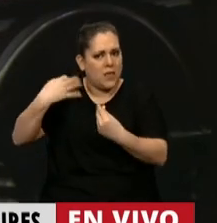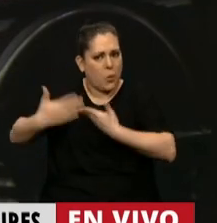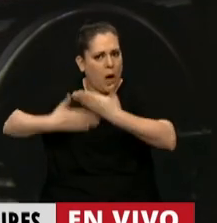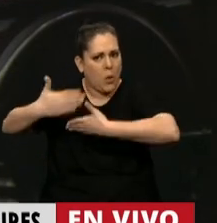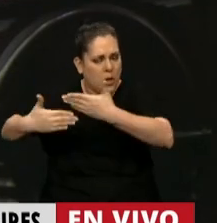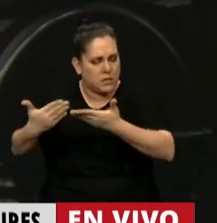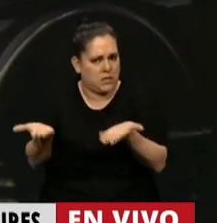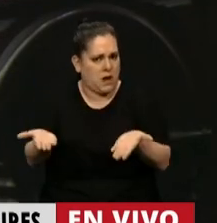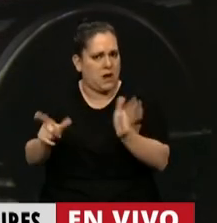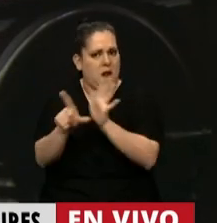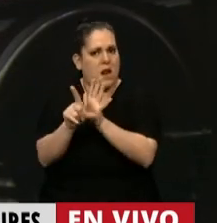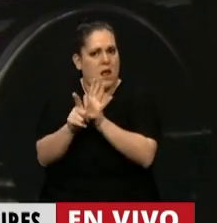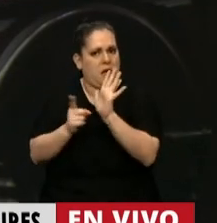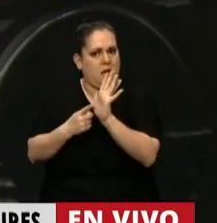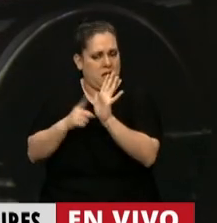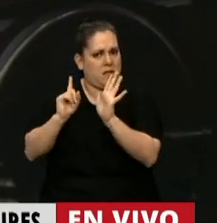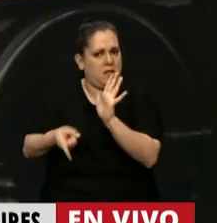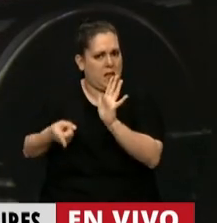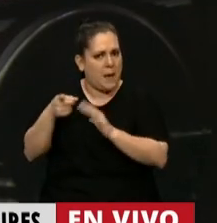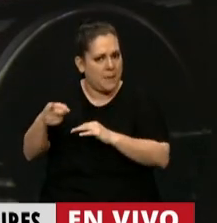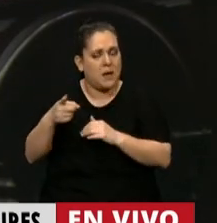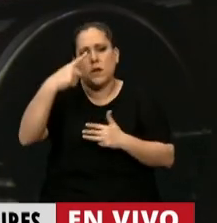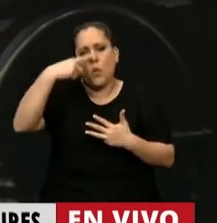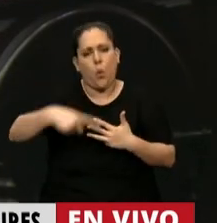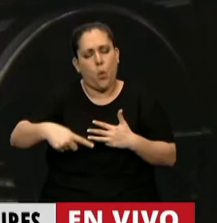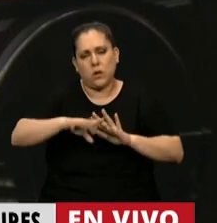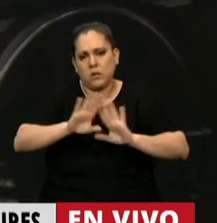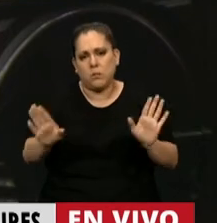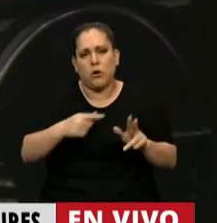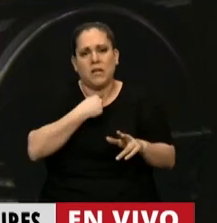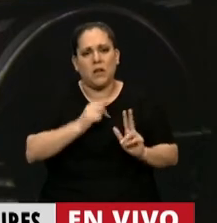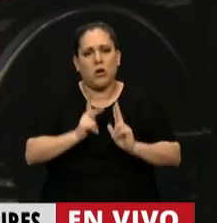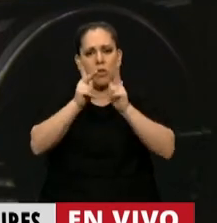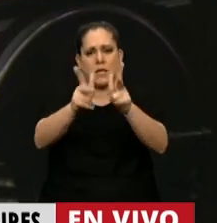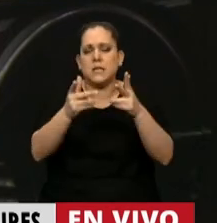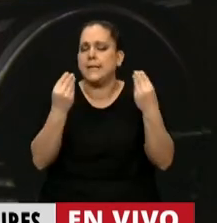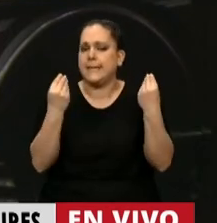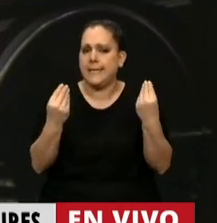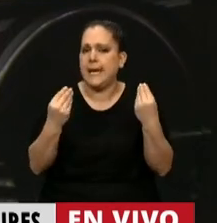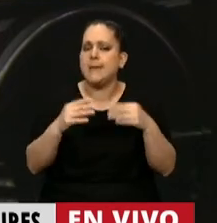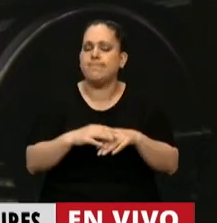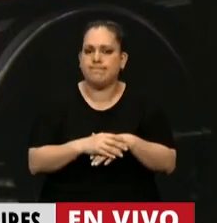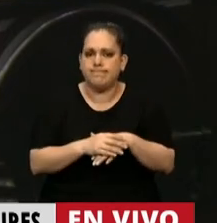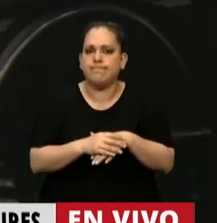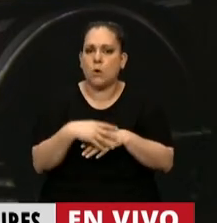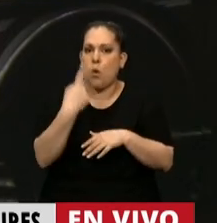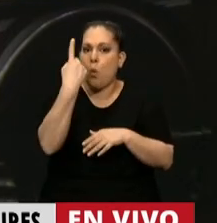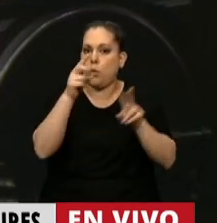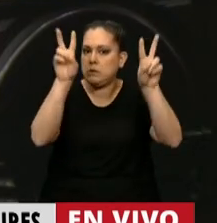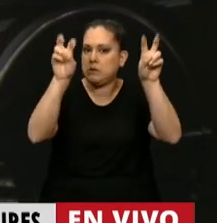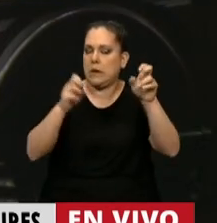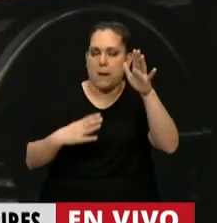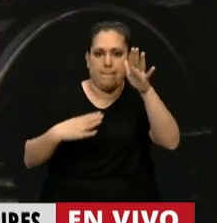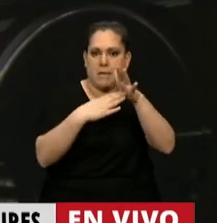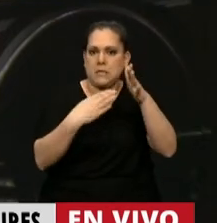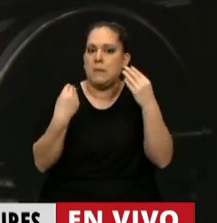junto a esta ley en estas otras cuestiones. Y para terminar, quiero decir que uno de los temas claves